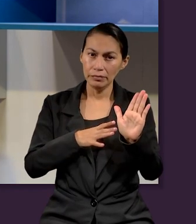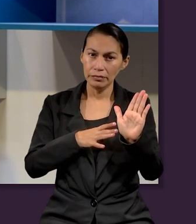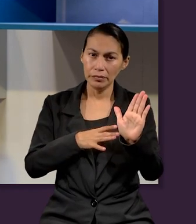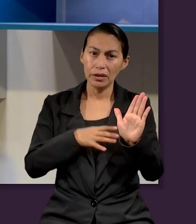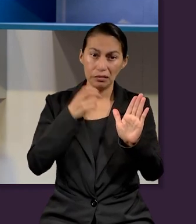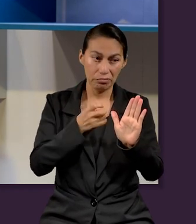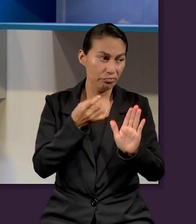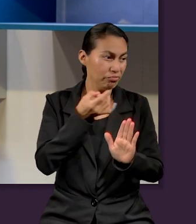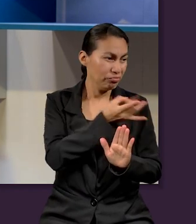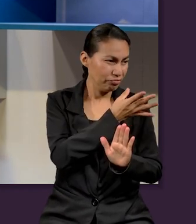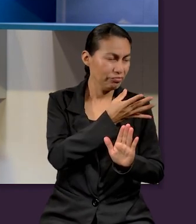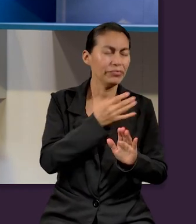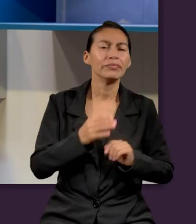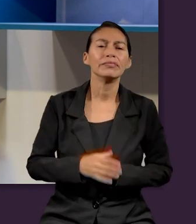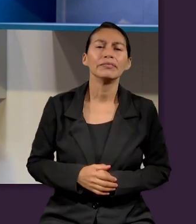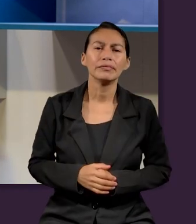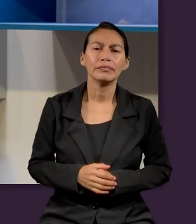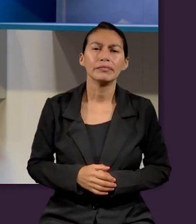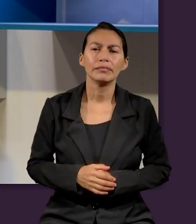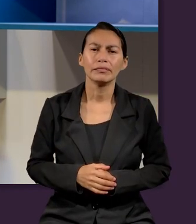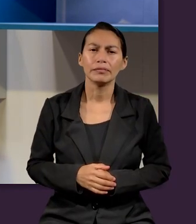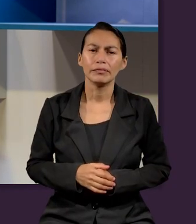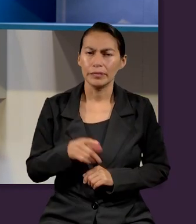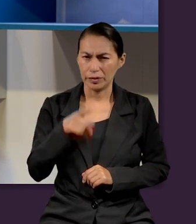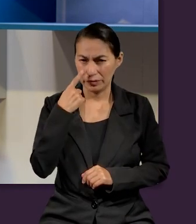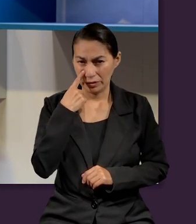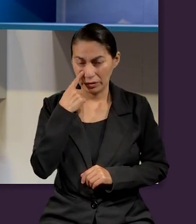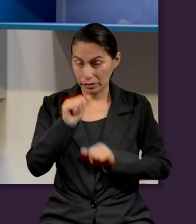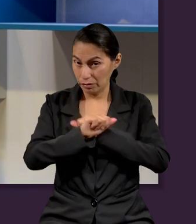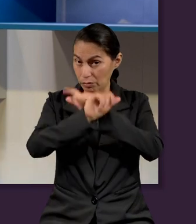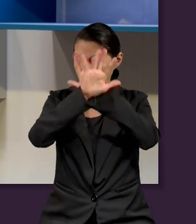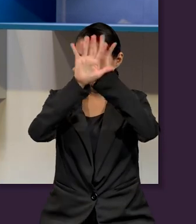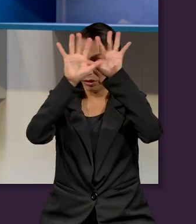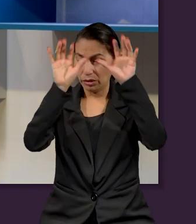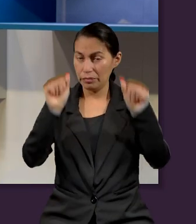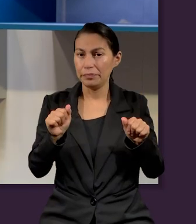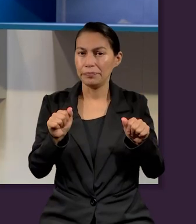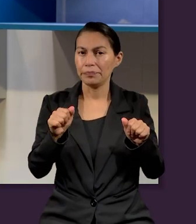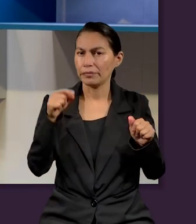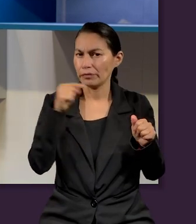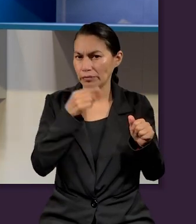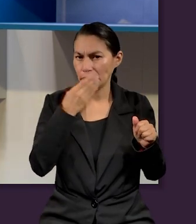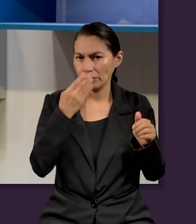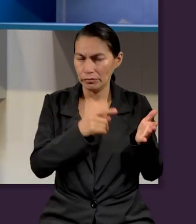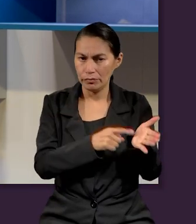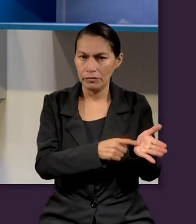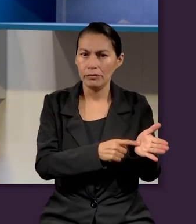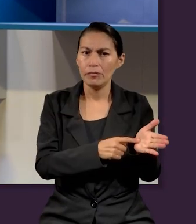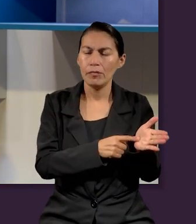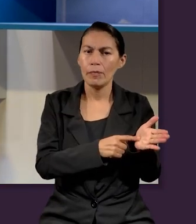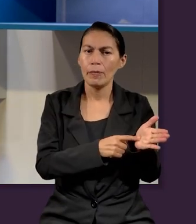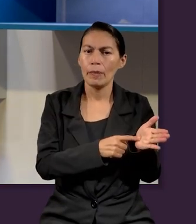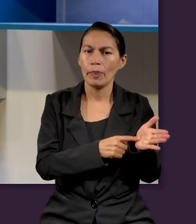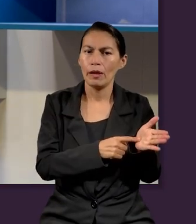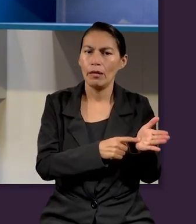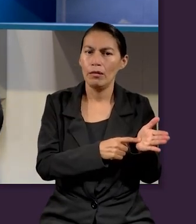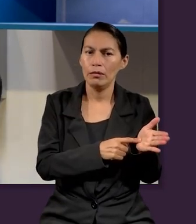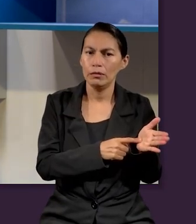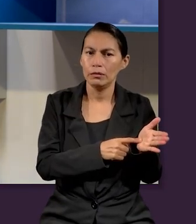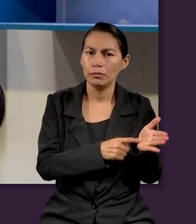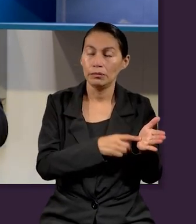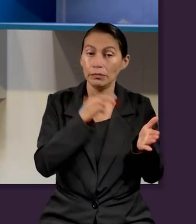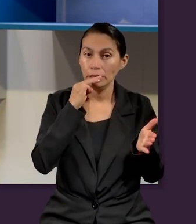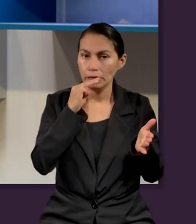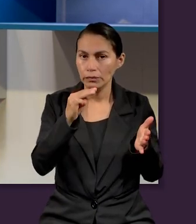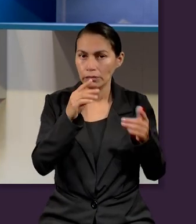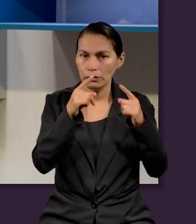Venció, derrotó a Satanás. Pero entonces, si nos vamos al Apocalipsis, nos vamos a encontrar, y especialmente allá en los